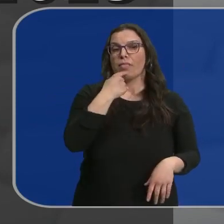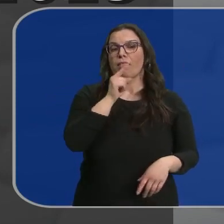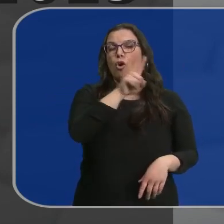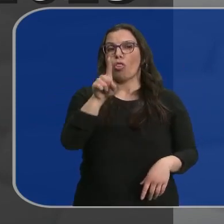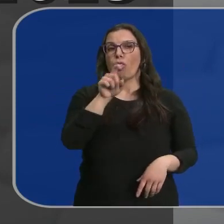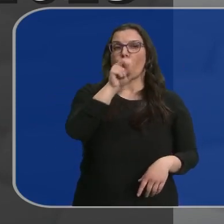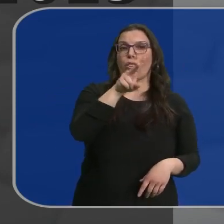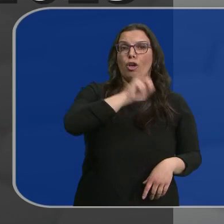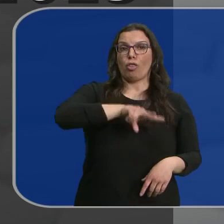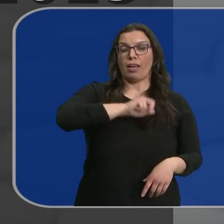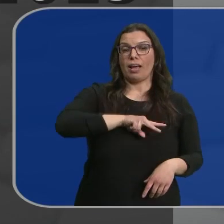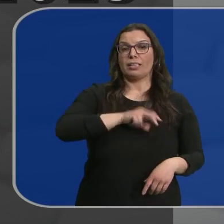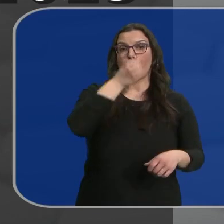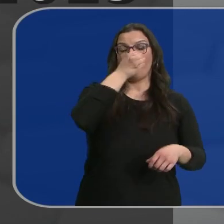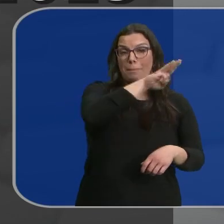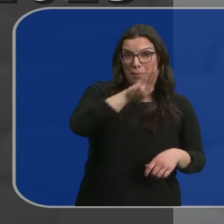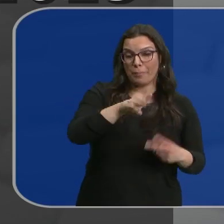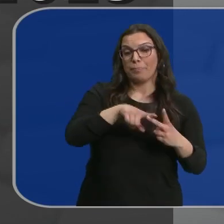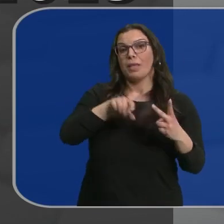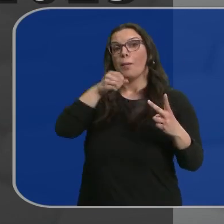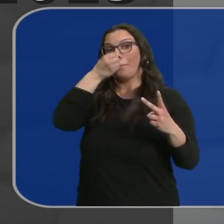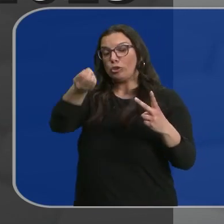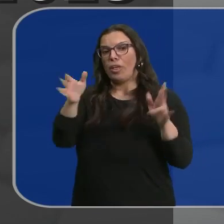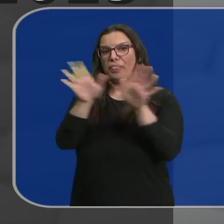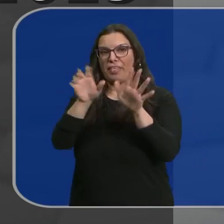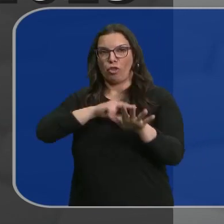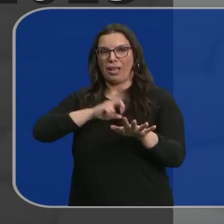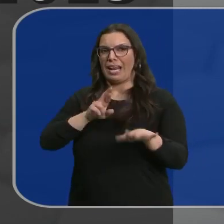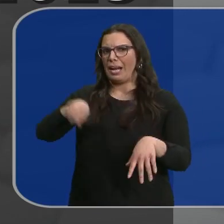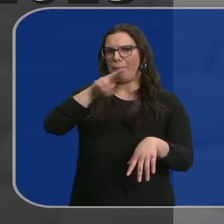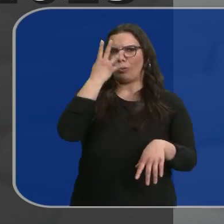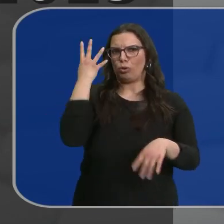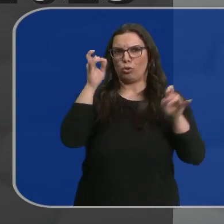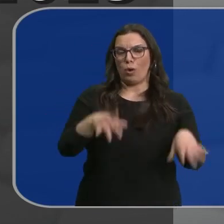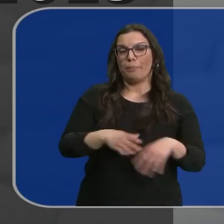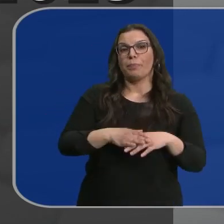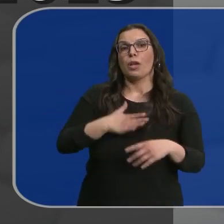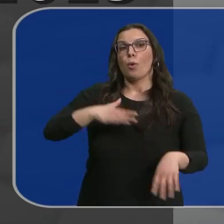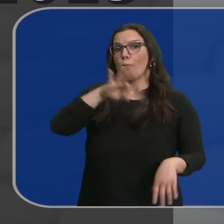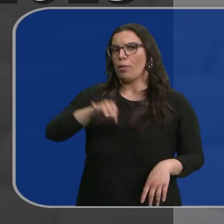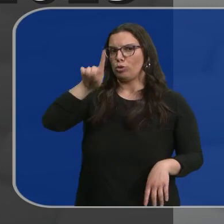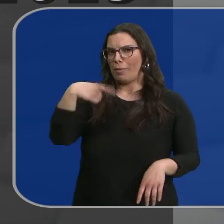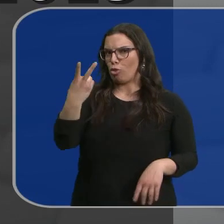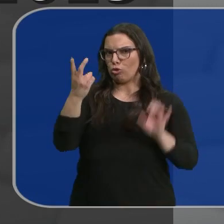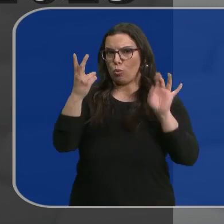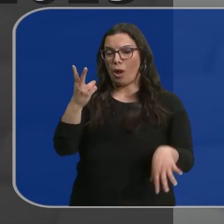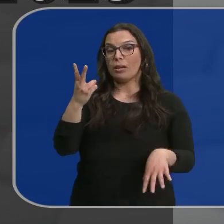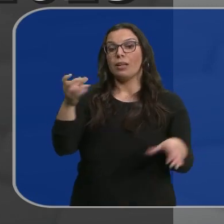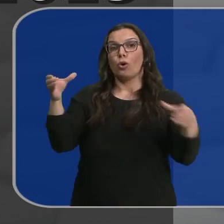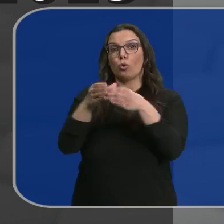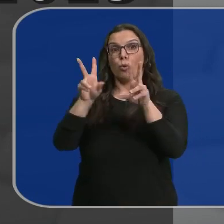frente a los 10 del PSOE, que repite el resultado de hace cuatro años. Podemos igual a los dos concejales de 2019 y Vox